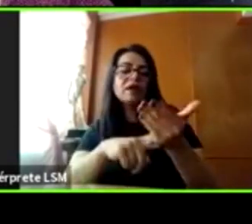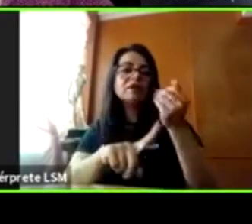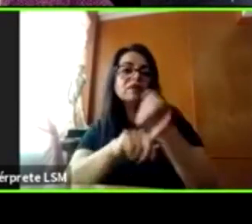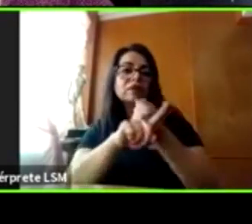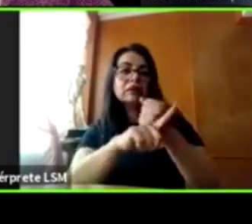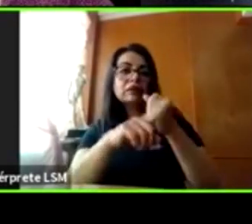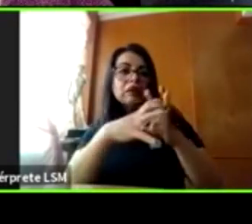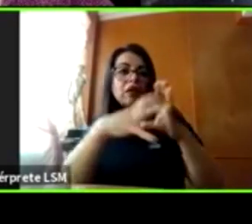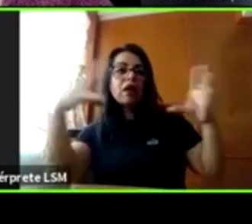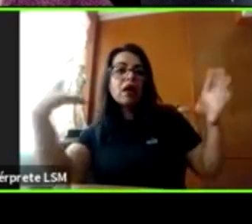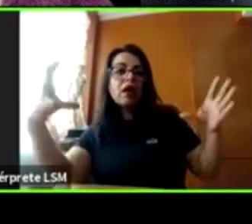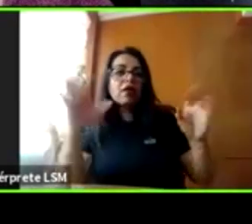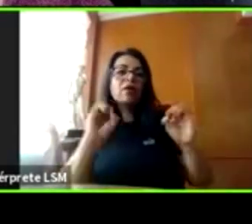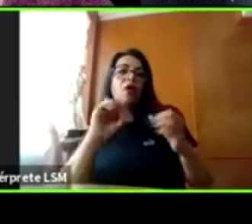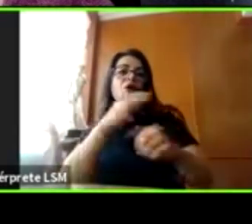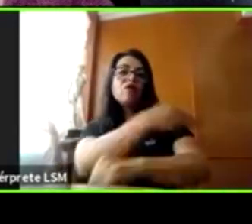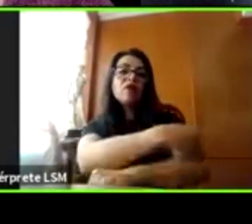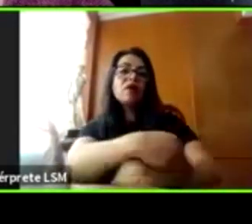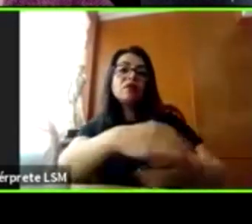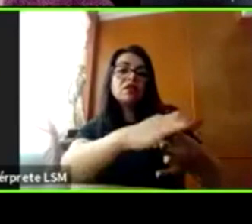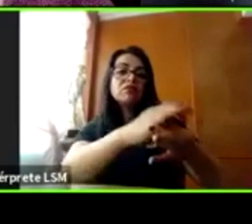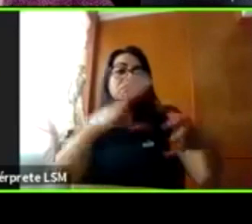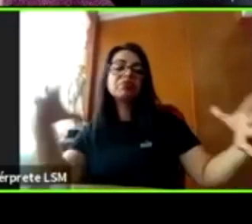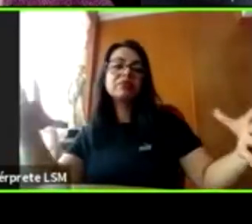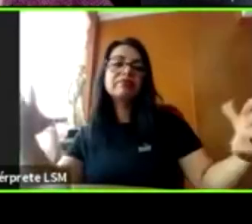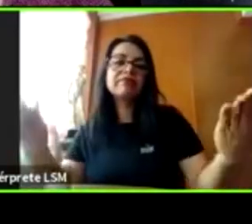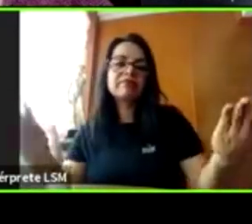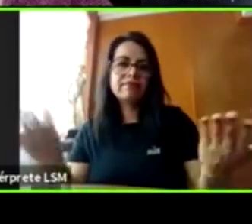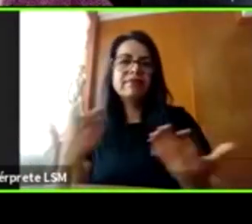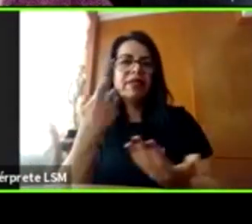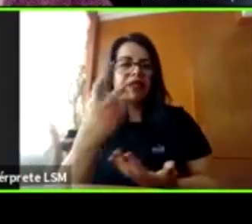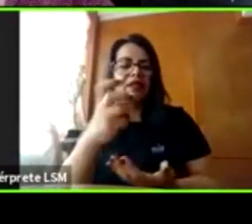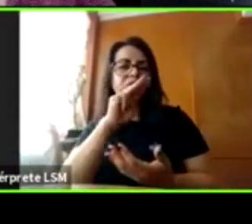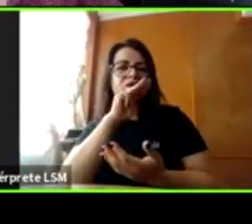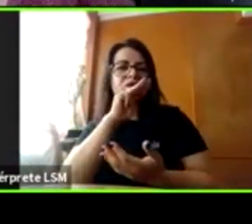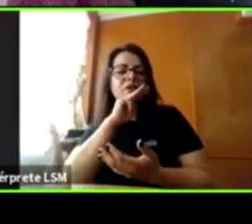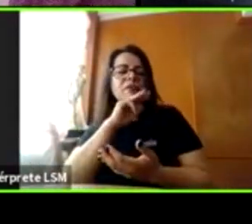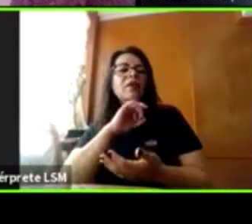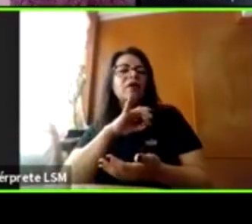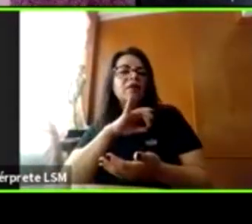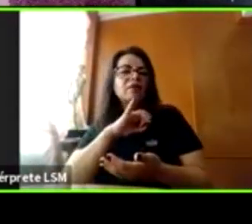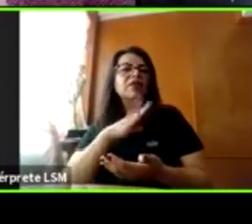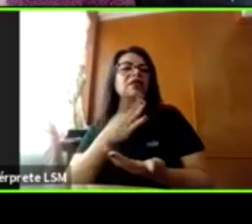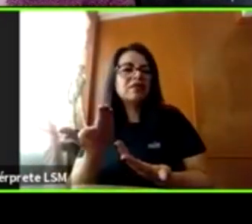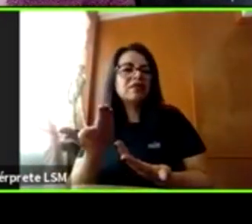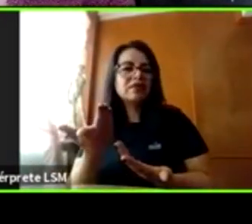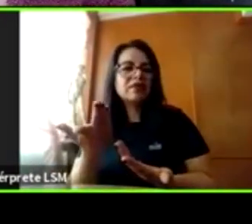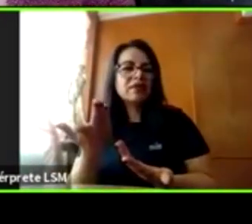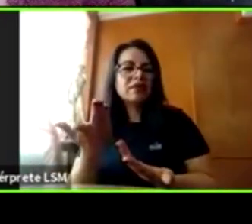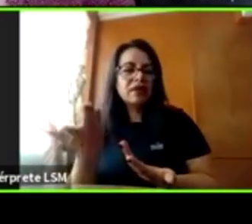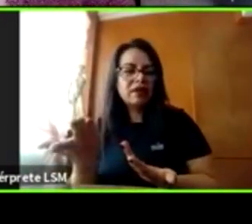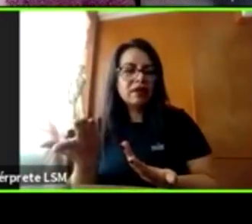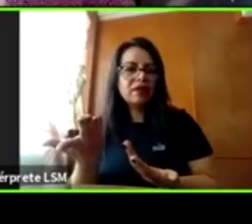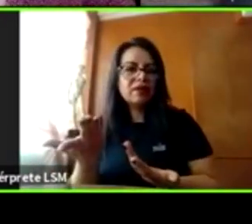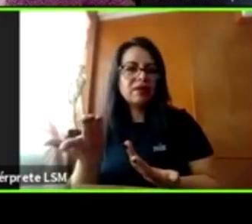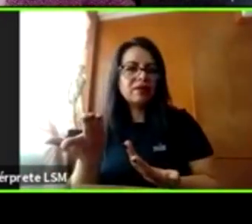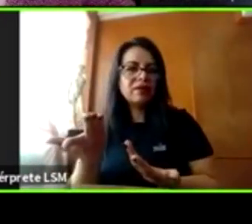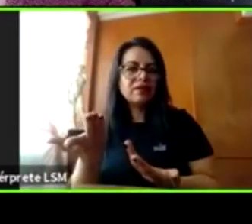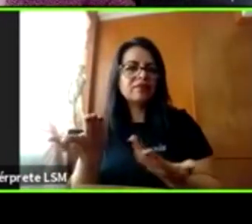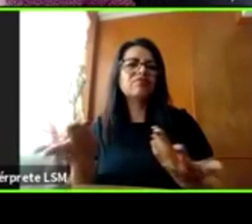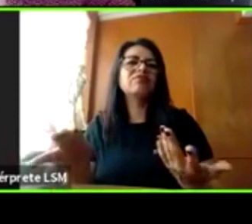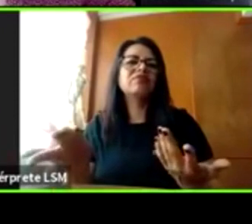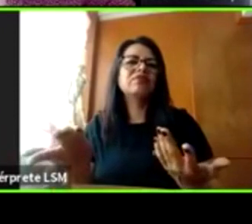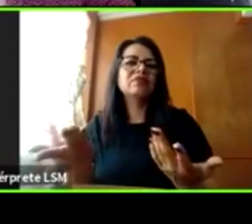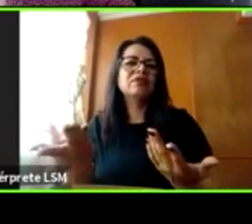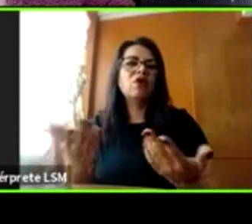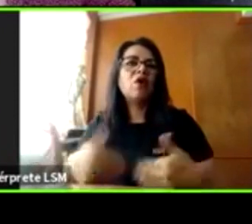familiar, la situación que va a llevar a cabo si esto... que se va a dar en la sociedad, si esto se